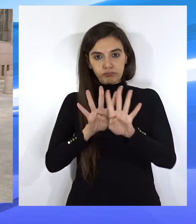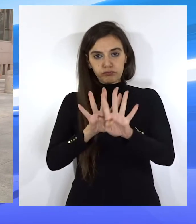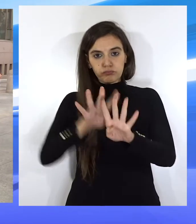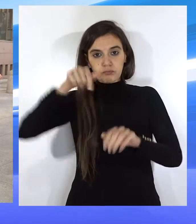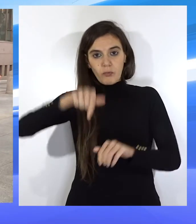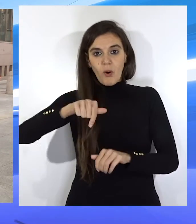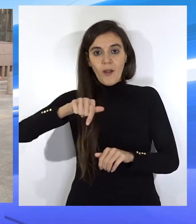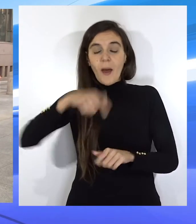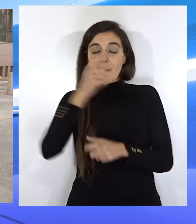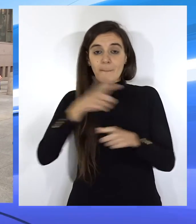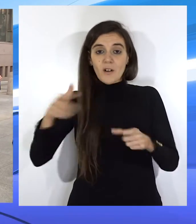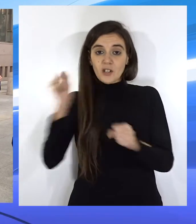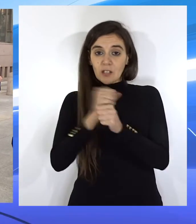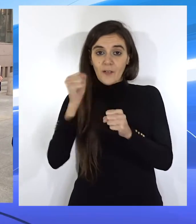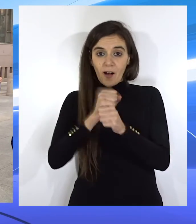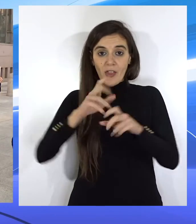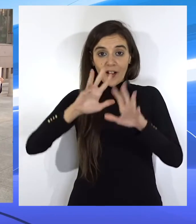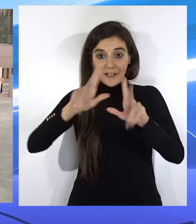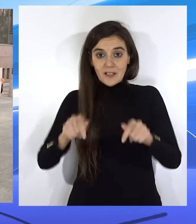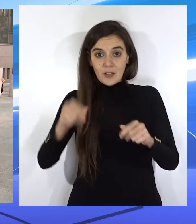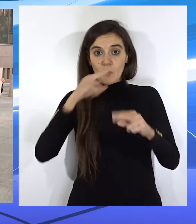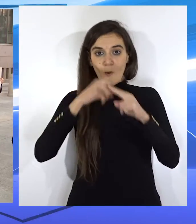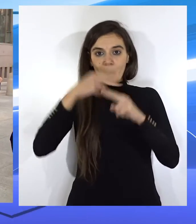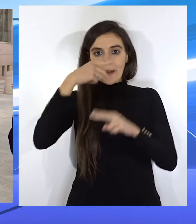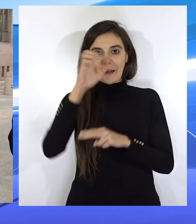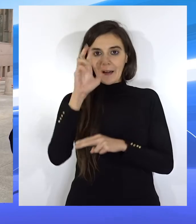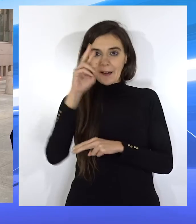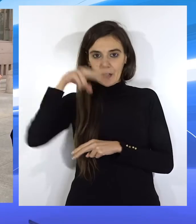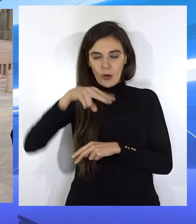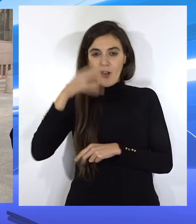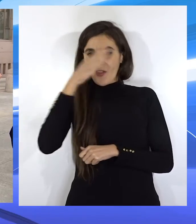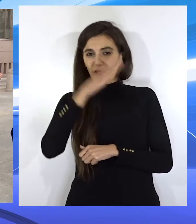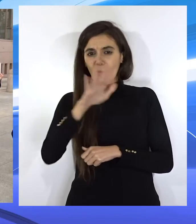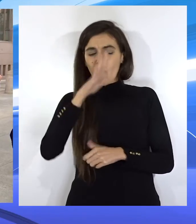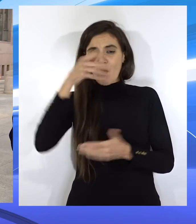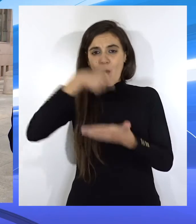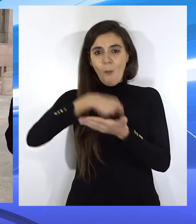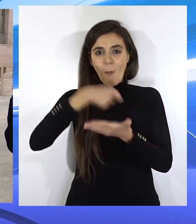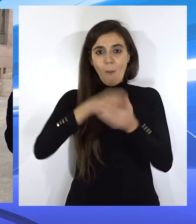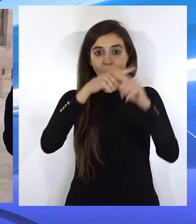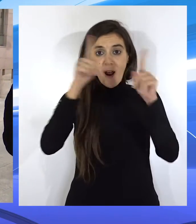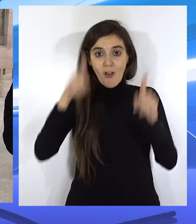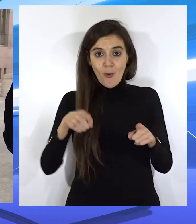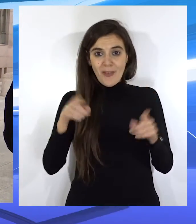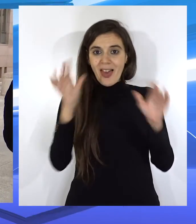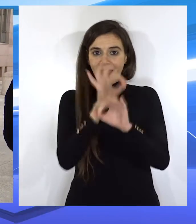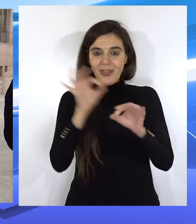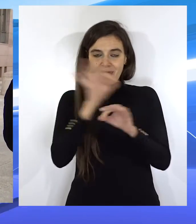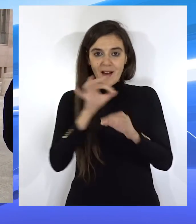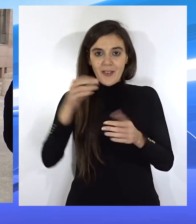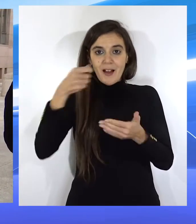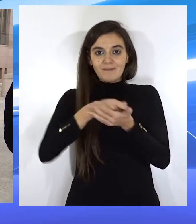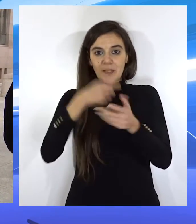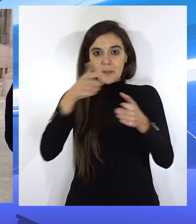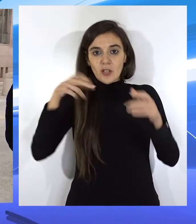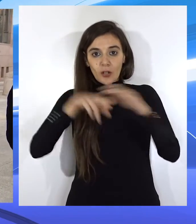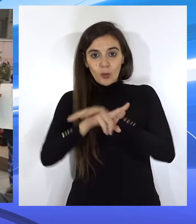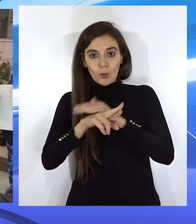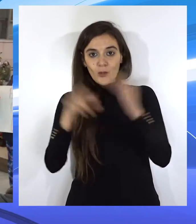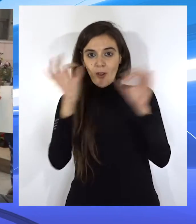...concentración esta mañana de los trabajadores de la Residencia Gerón... ...denunciaban el impago de las nóminas y la falta de efectivos.